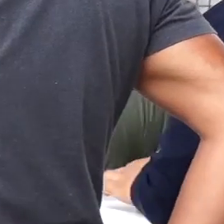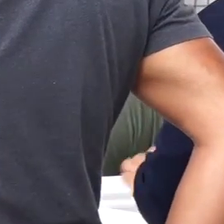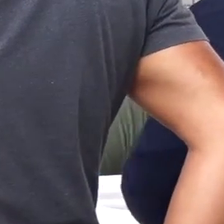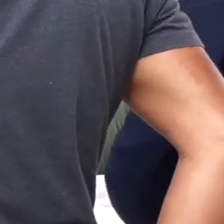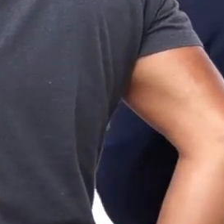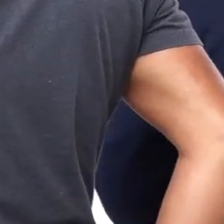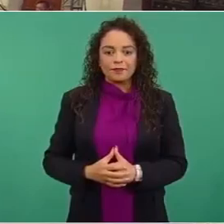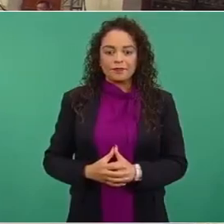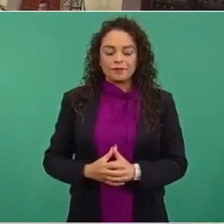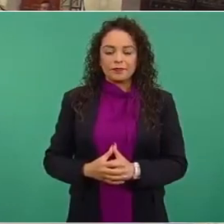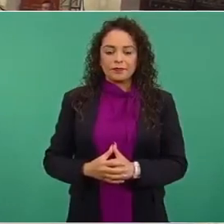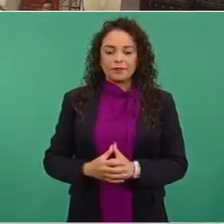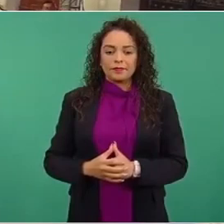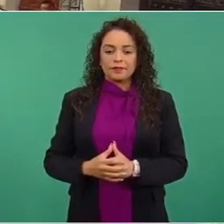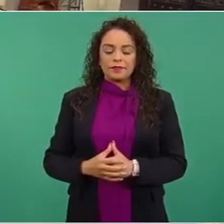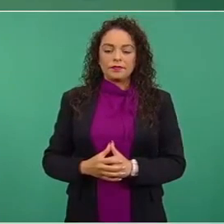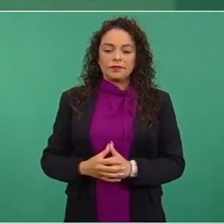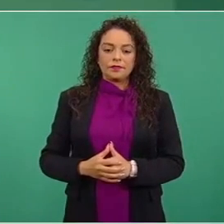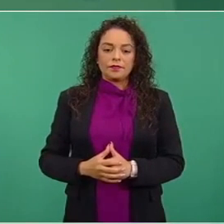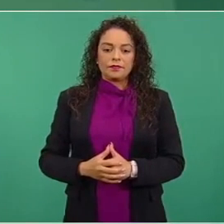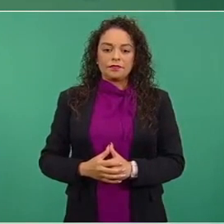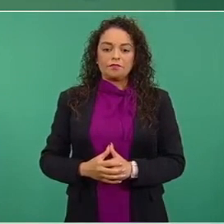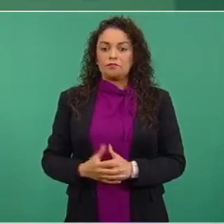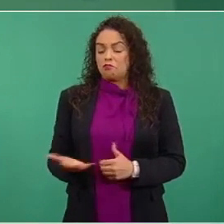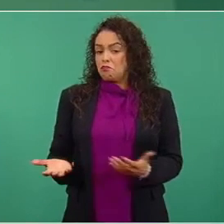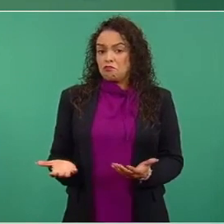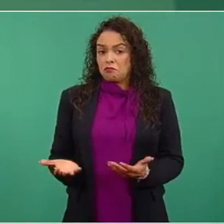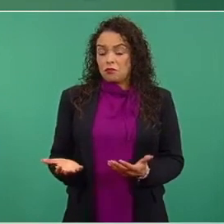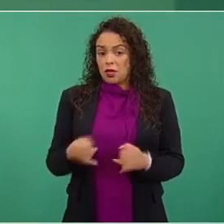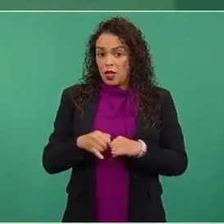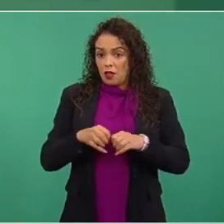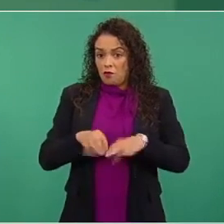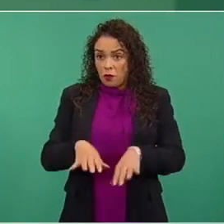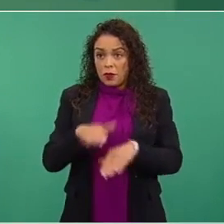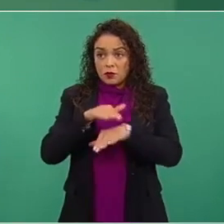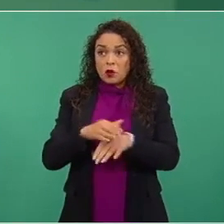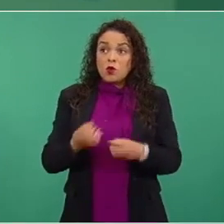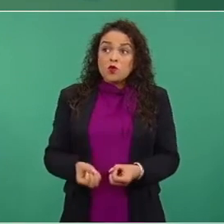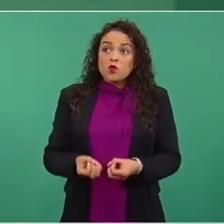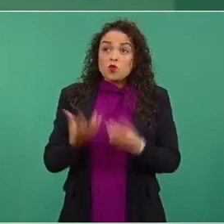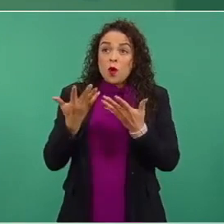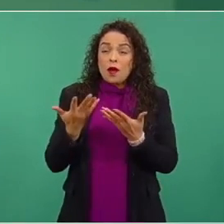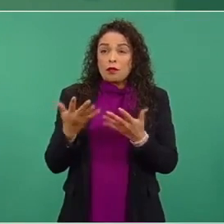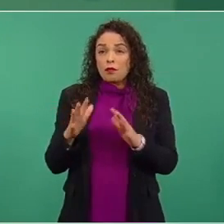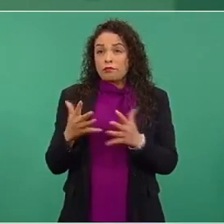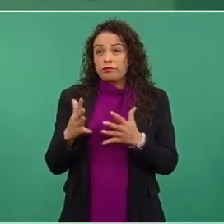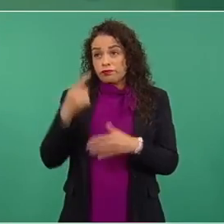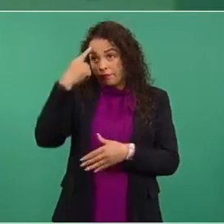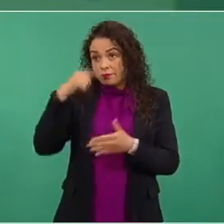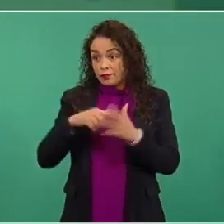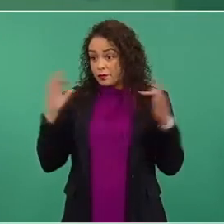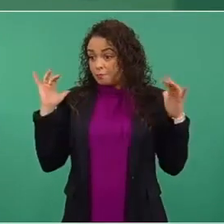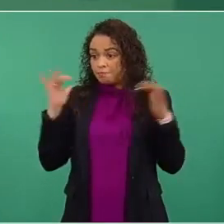Palacio Nacional, el Ejecutivo Federal aseguró que México cuenta con las vacunas contra COVID suficientes